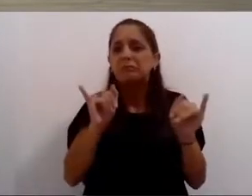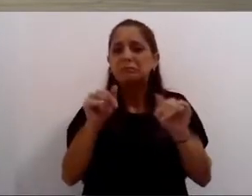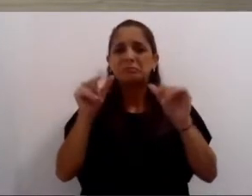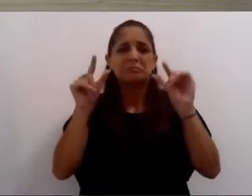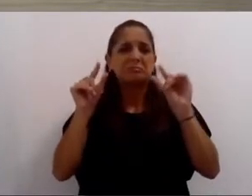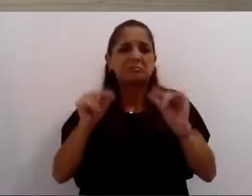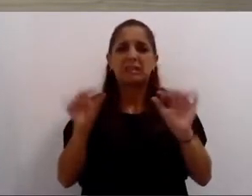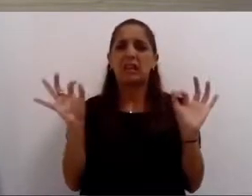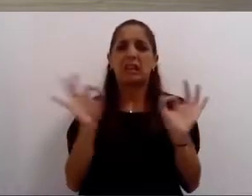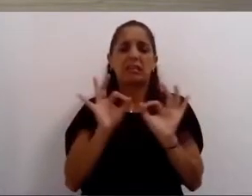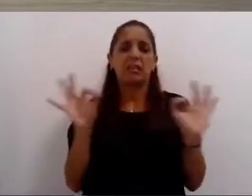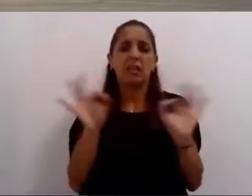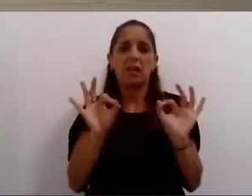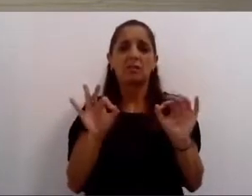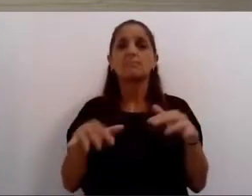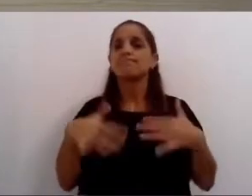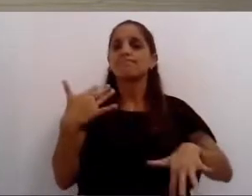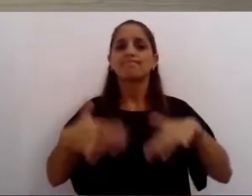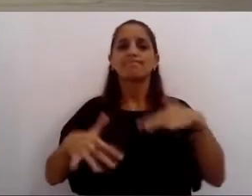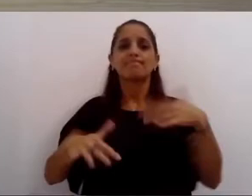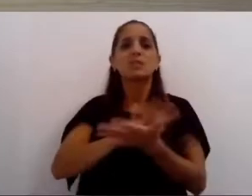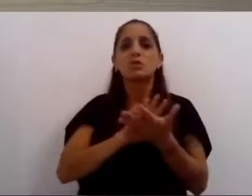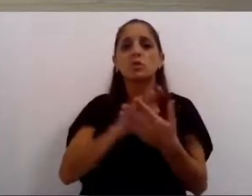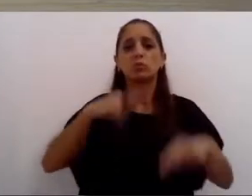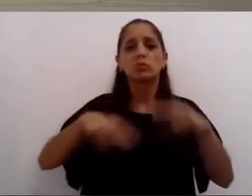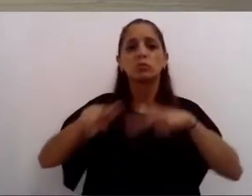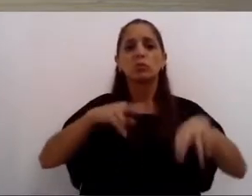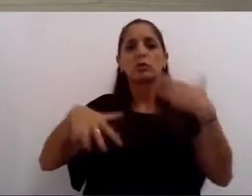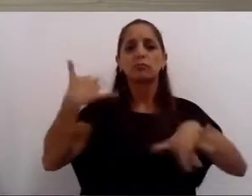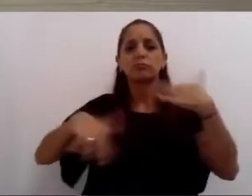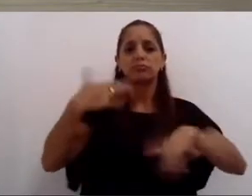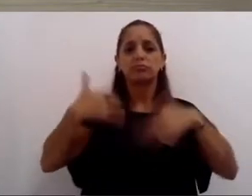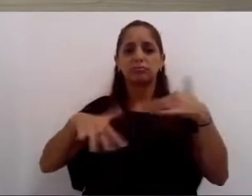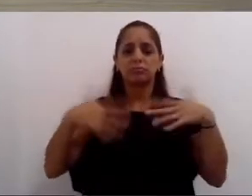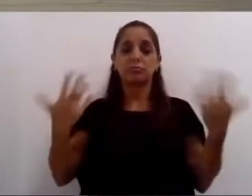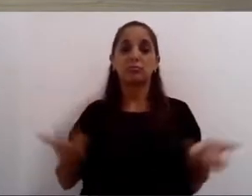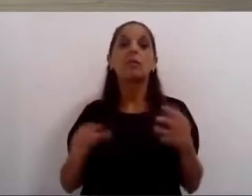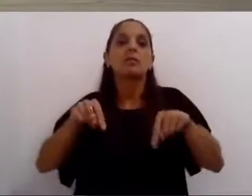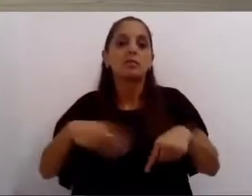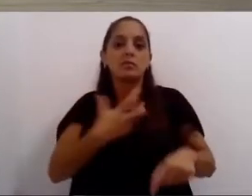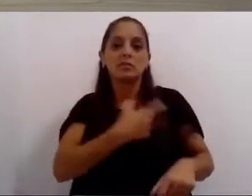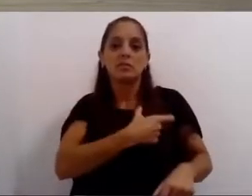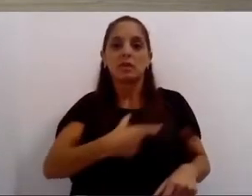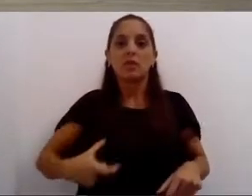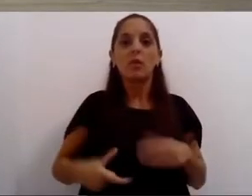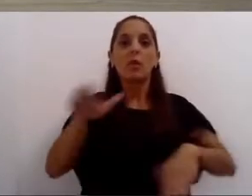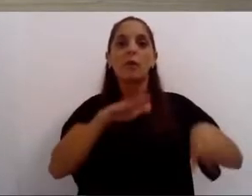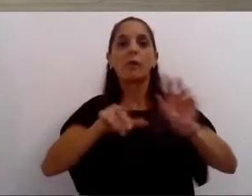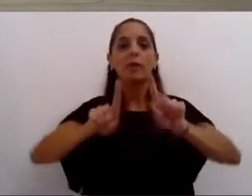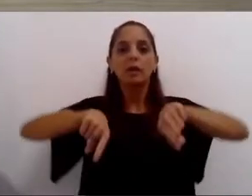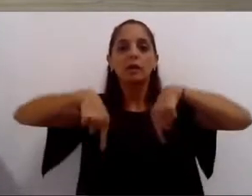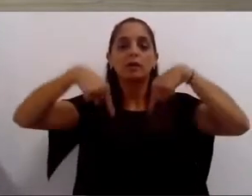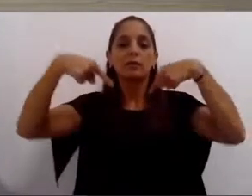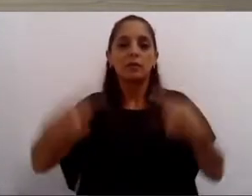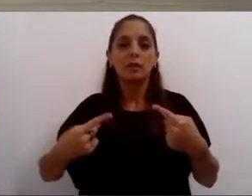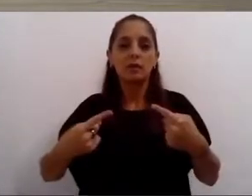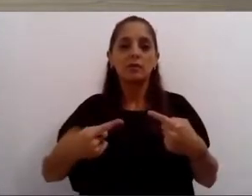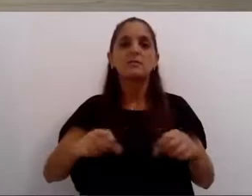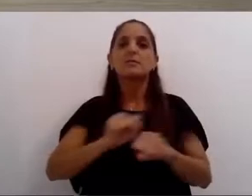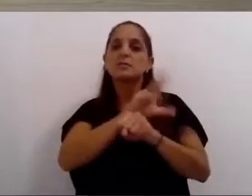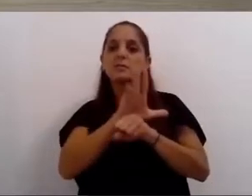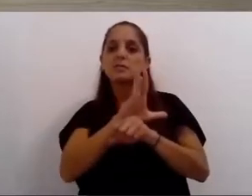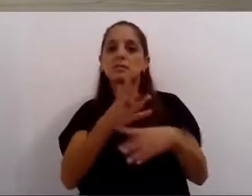que hacer y con urgencia. Así fue que reorganizamos el gobierno entero para ponerlo al servicio de la atención de la pandemia.